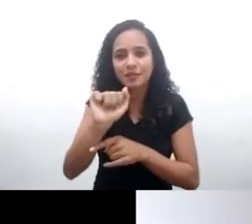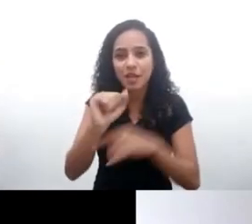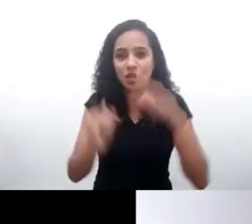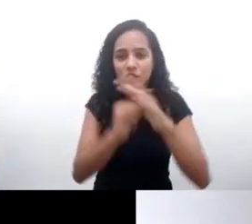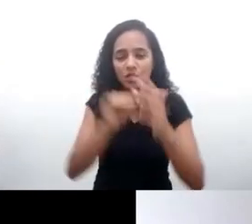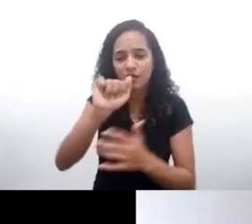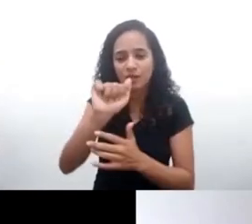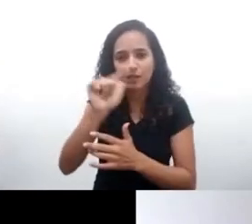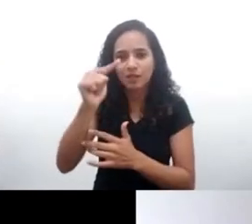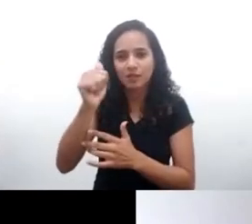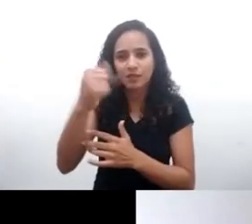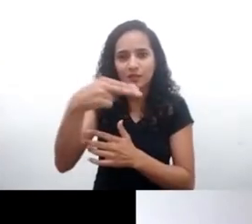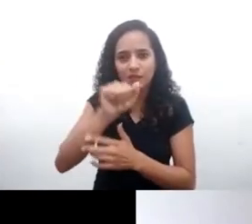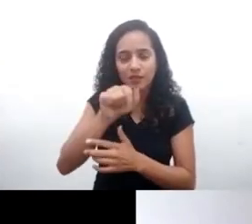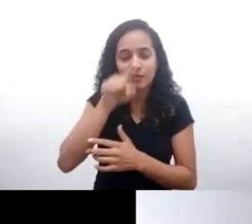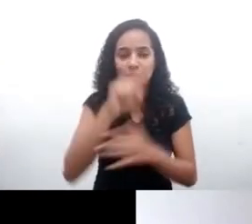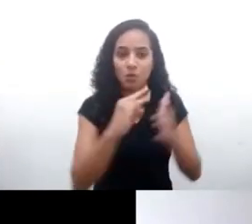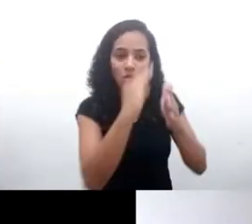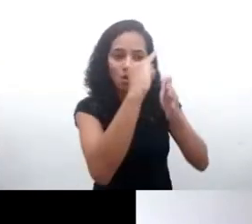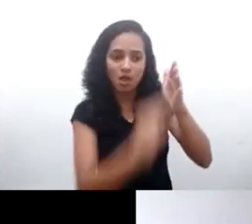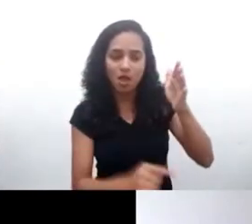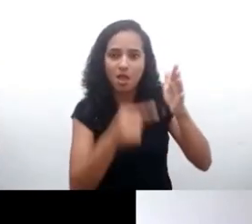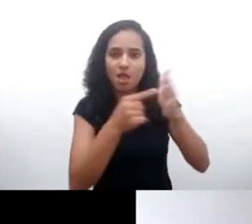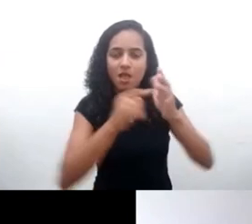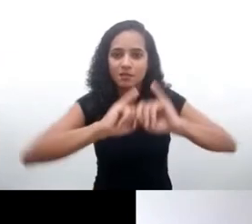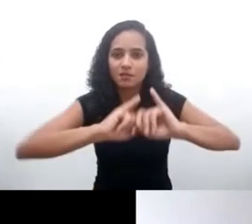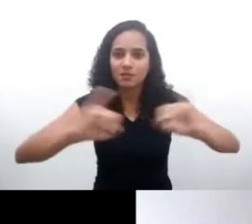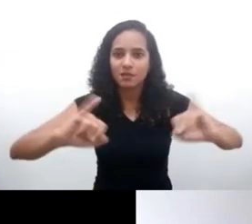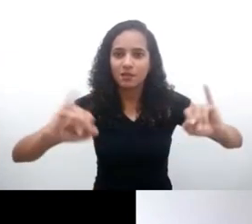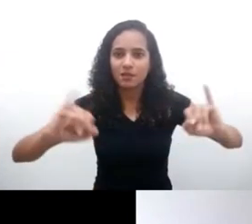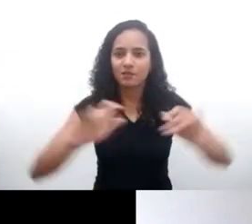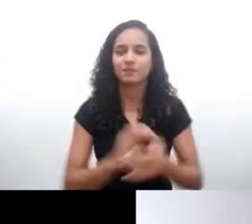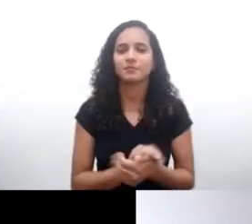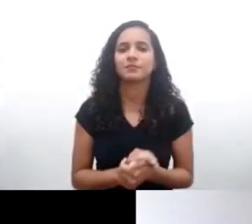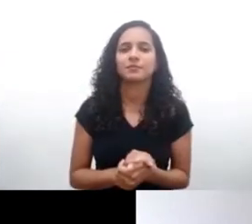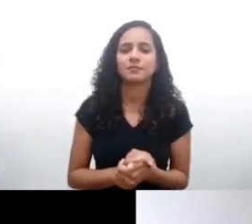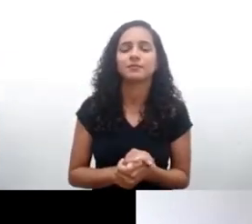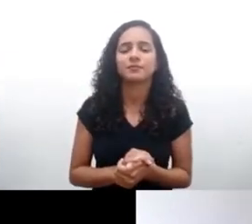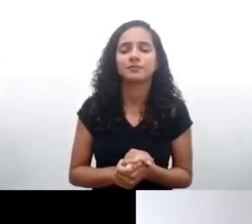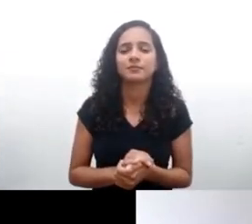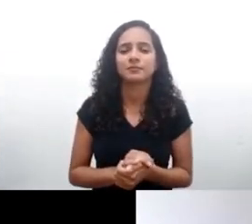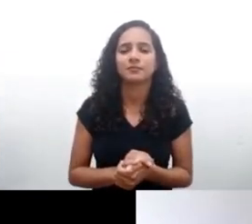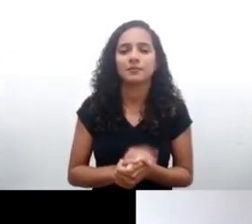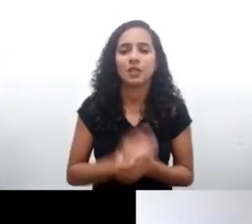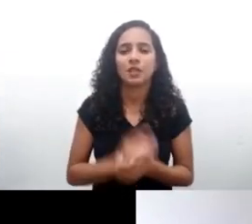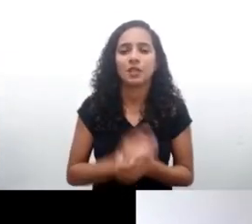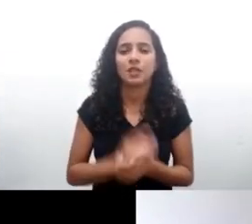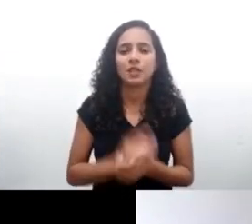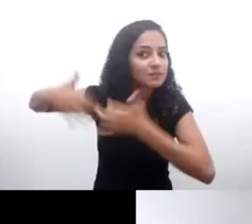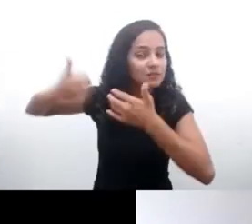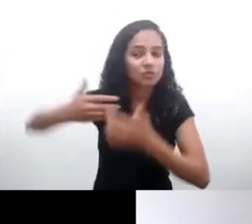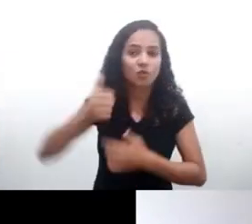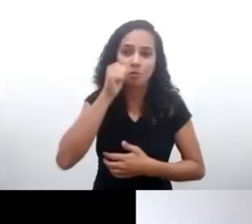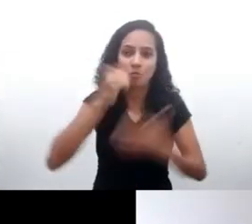general. Voy a hacer mi audio descripción, soy una mujer blanca, de cabello largo, con una rama